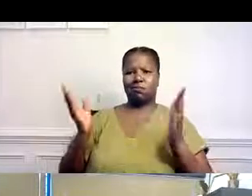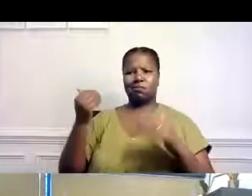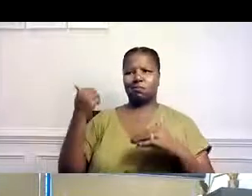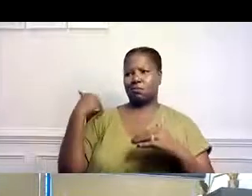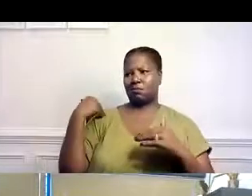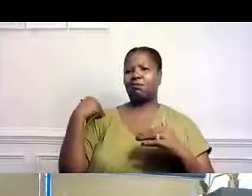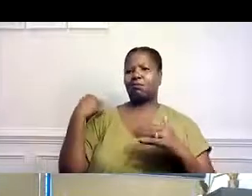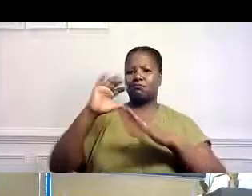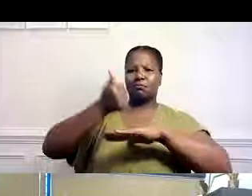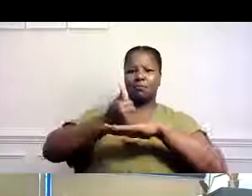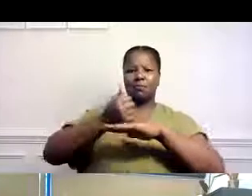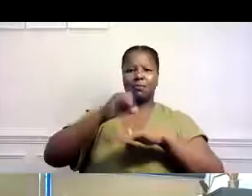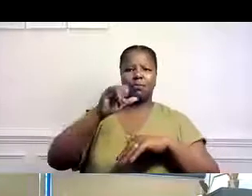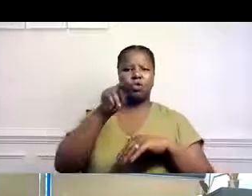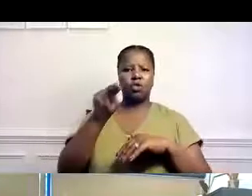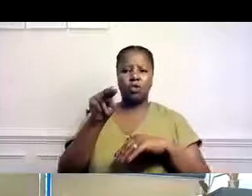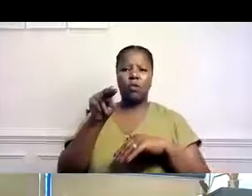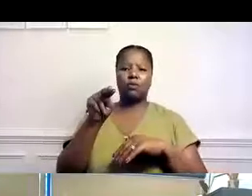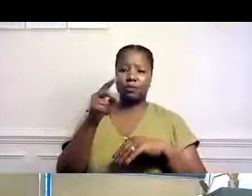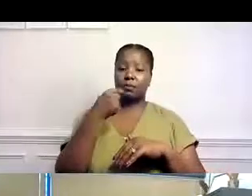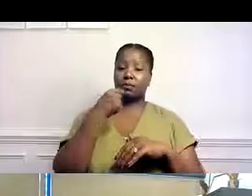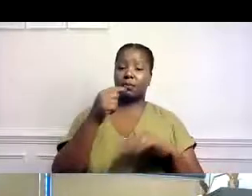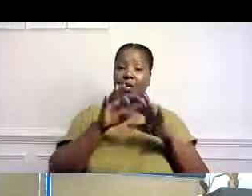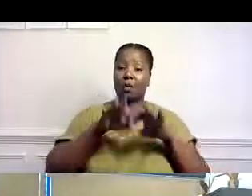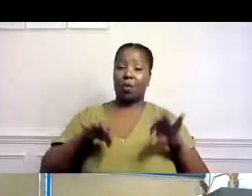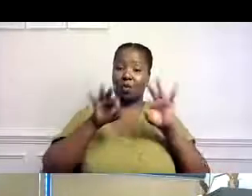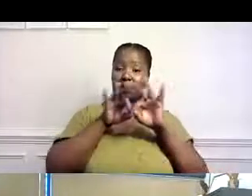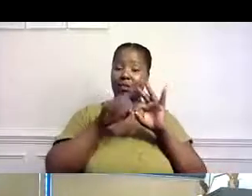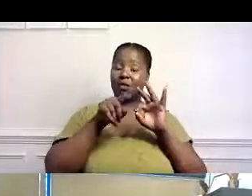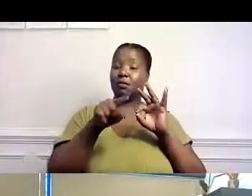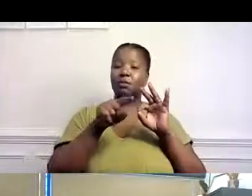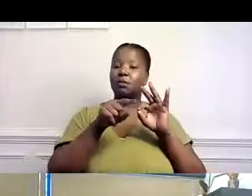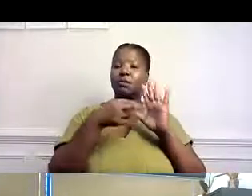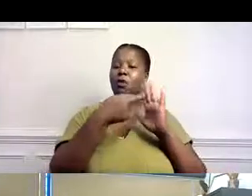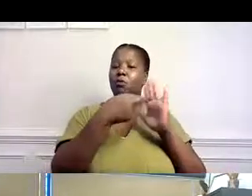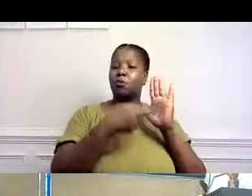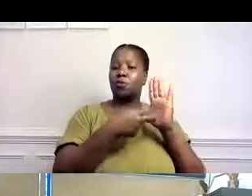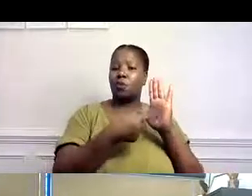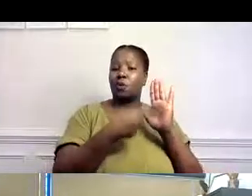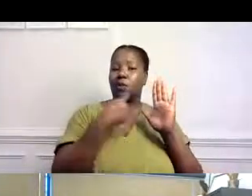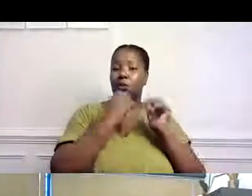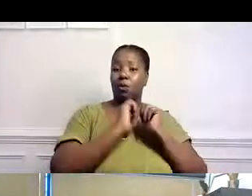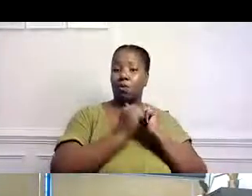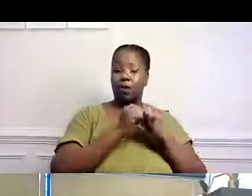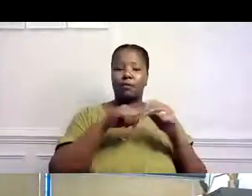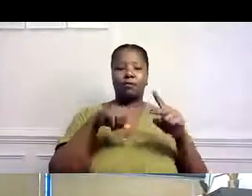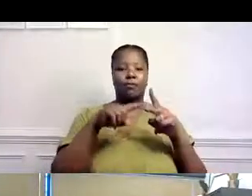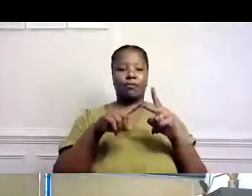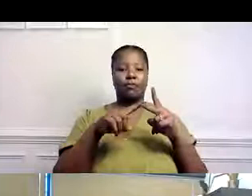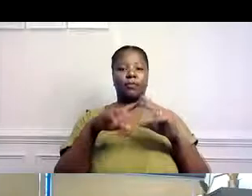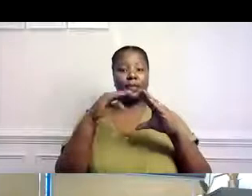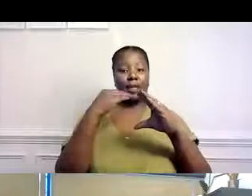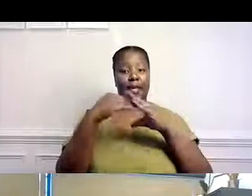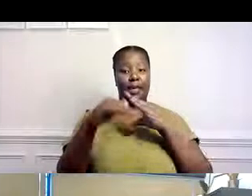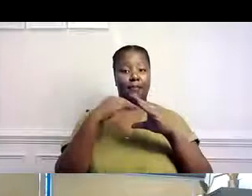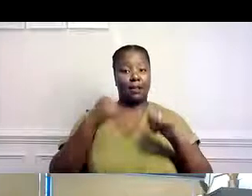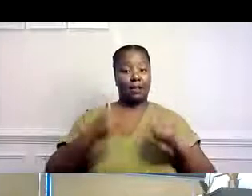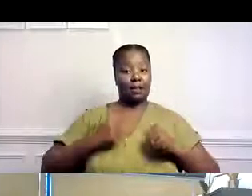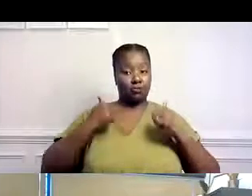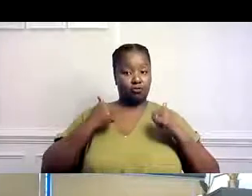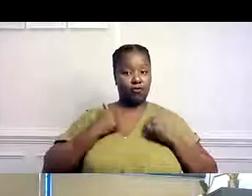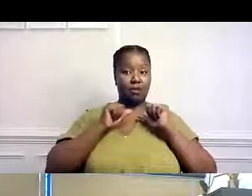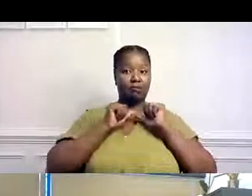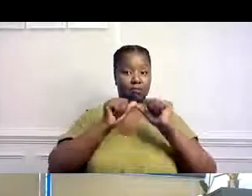Dan nuevas exigencias estatales. Las principales son para programas de día, que es mantener correo